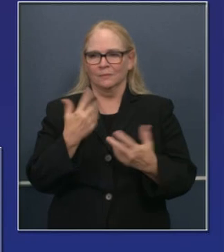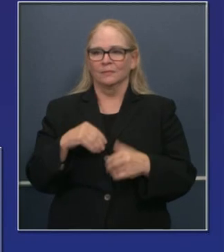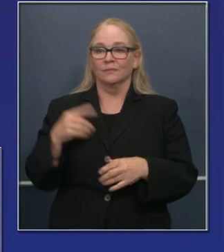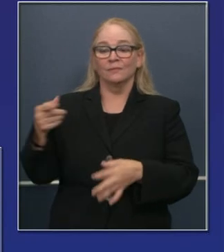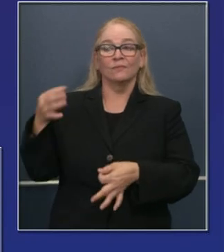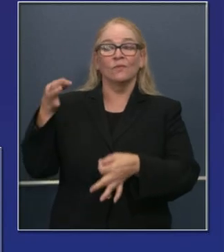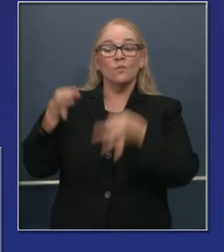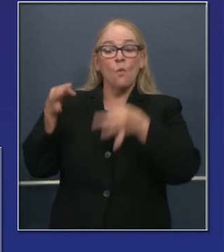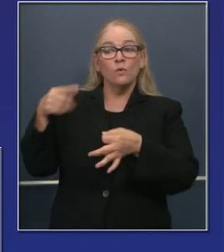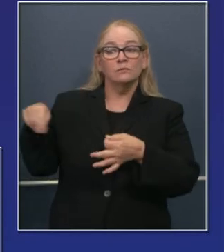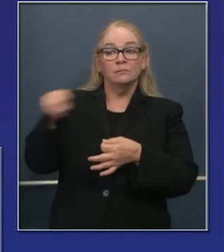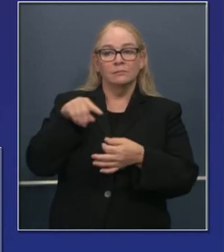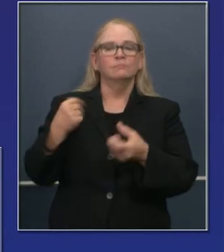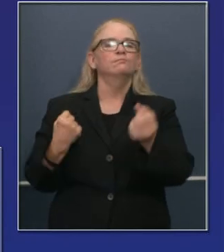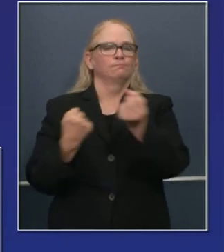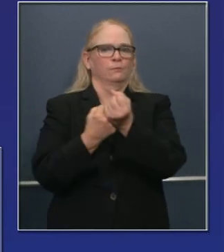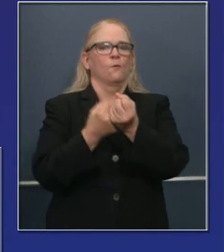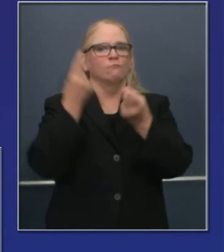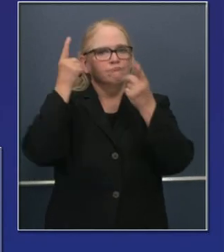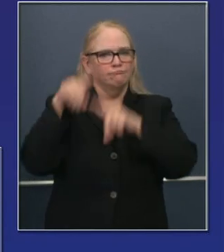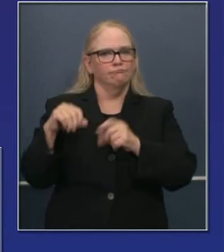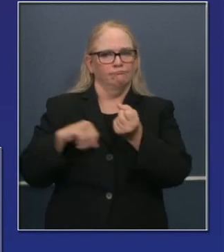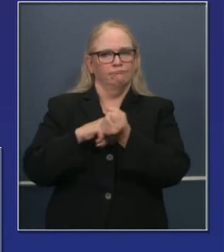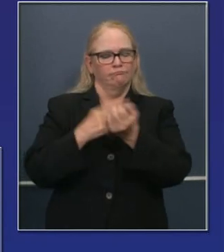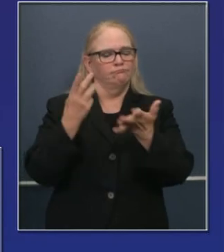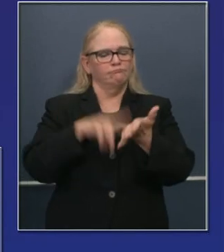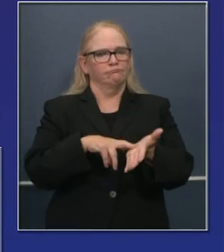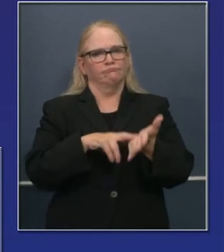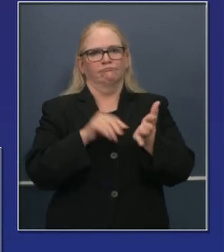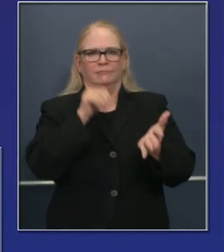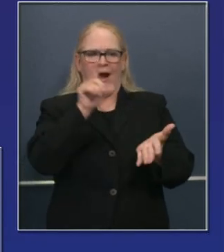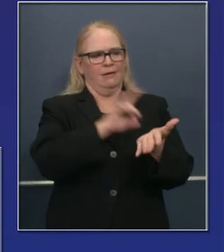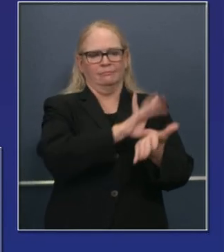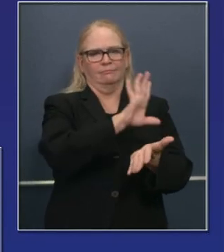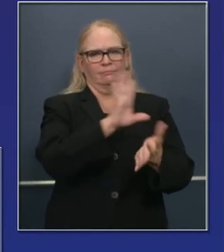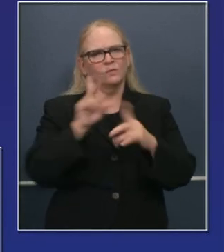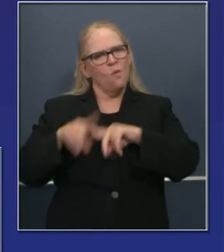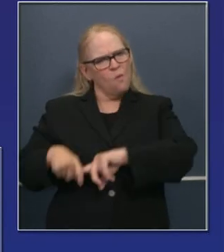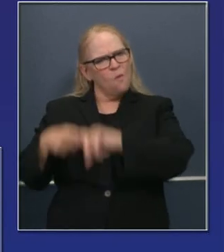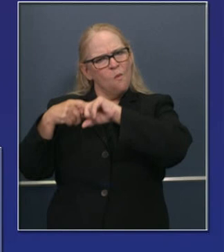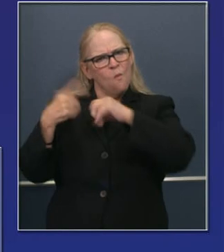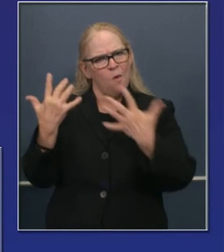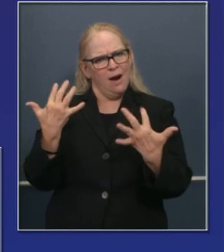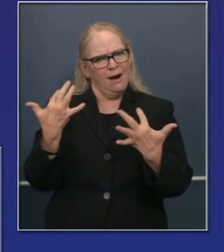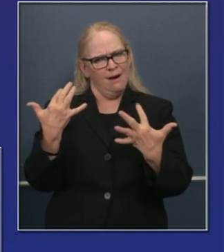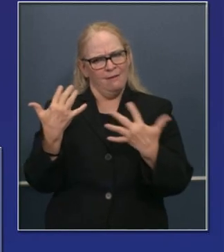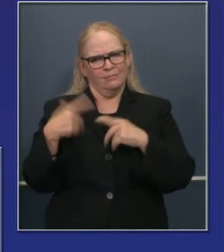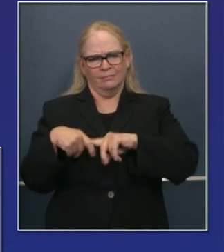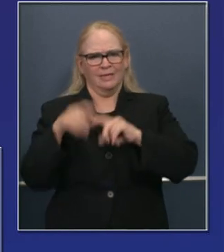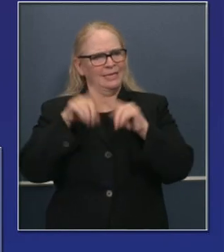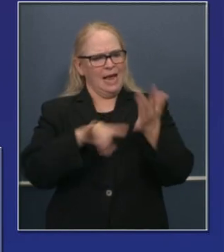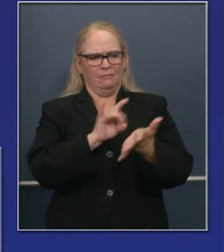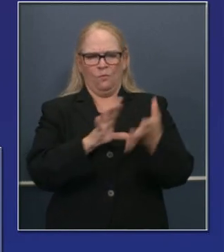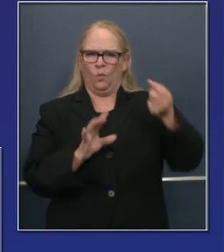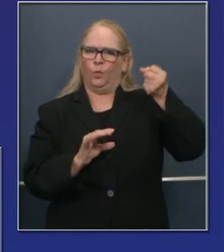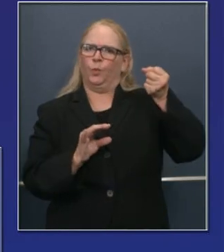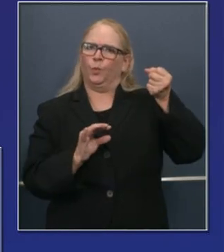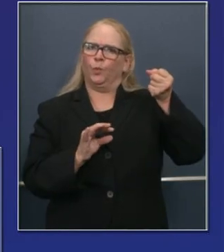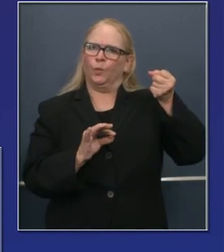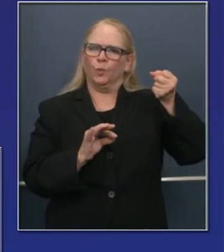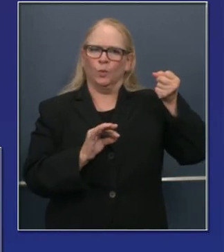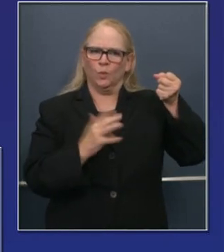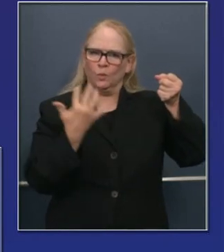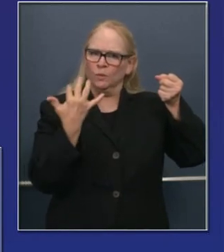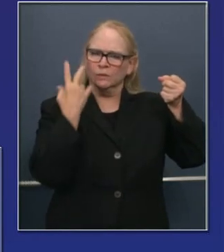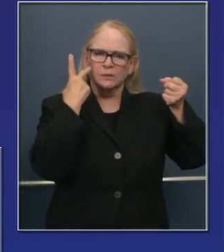el Consejo Judicial. Enviamos al Consejo Judicial. Les dimos un poco de autonomía. Y para